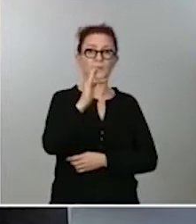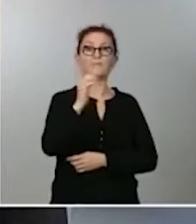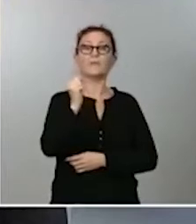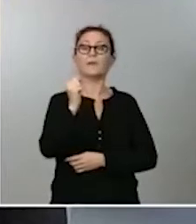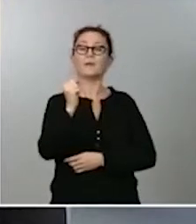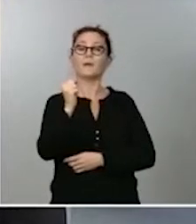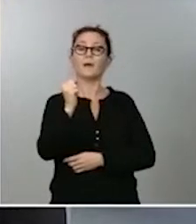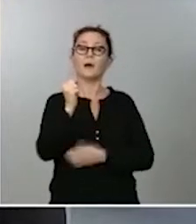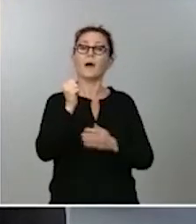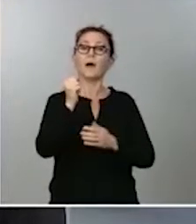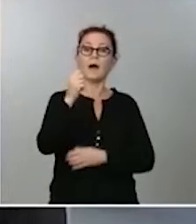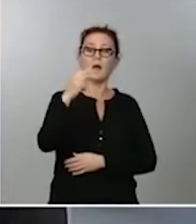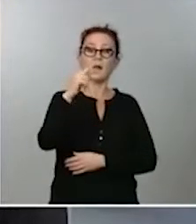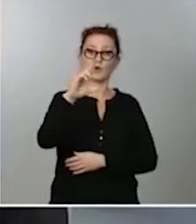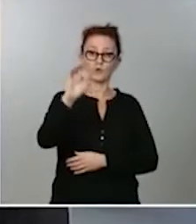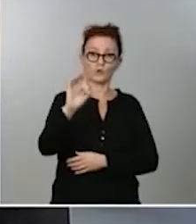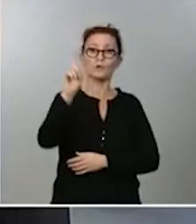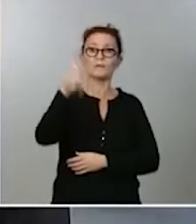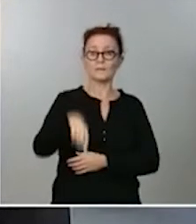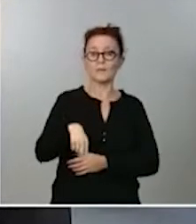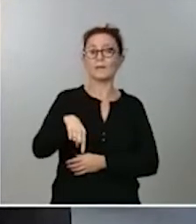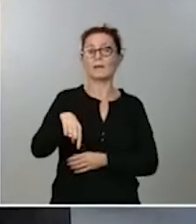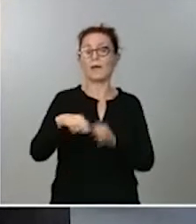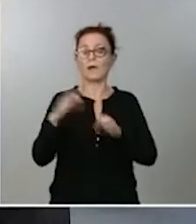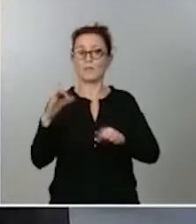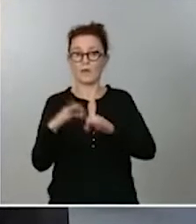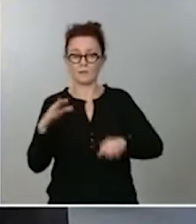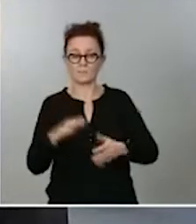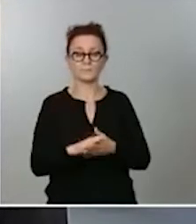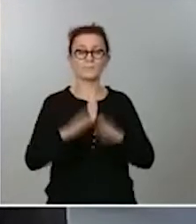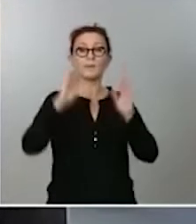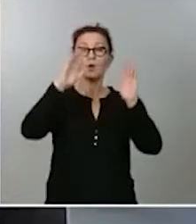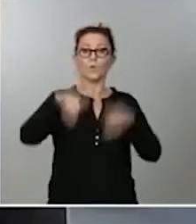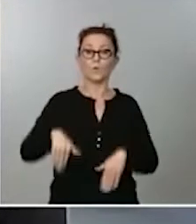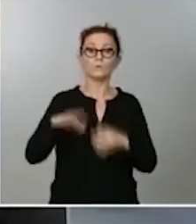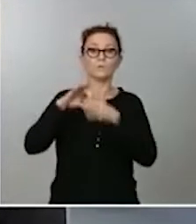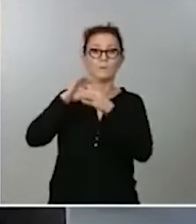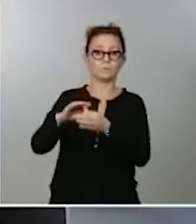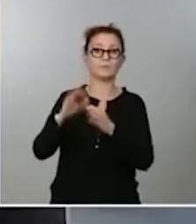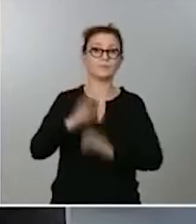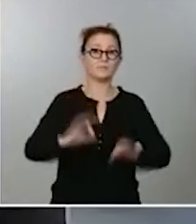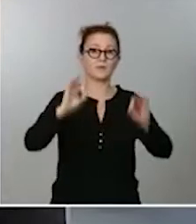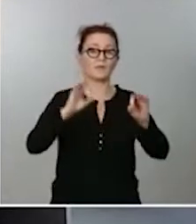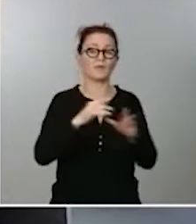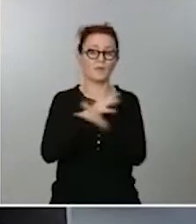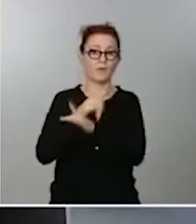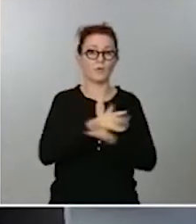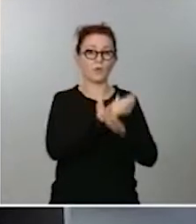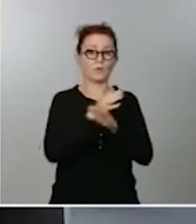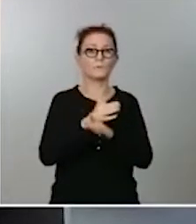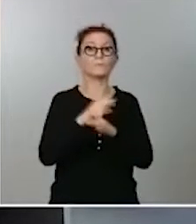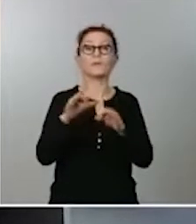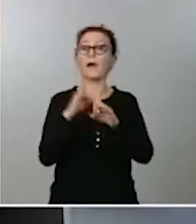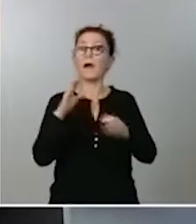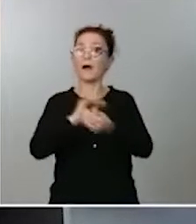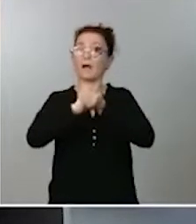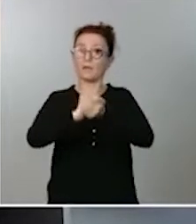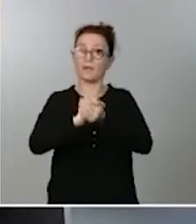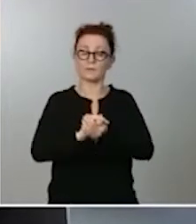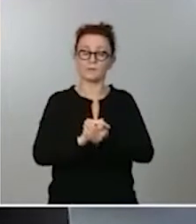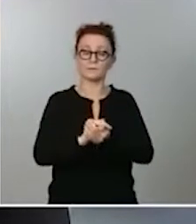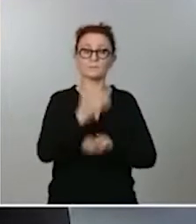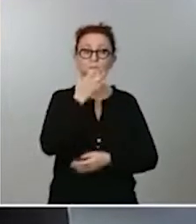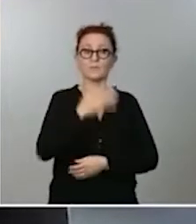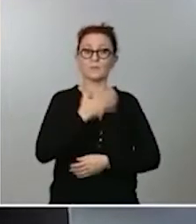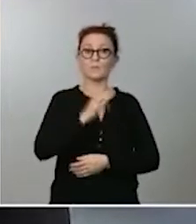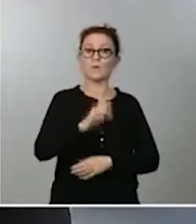Azar. Comenzamos por esta última, especializada en cuestiones de juego. Revista Azar, adelante, si puedes identificarte el